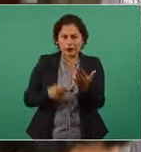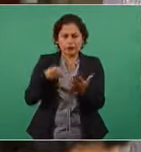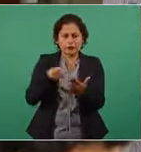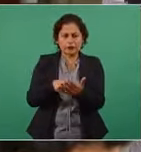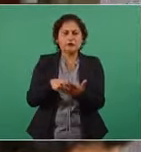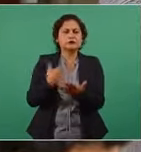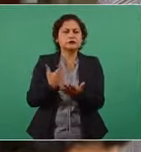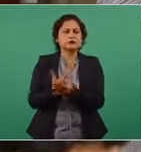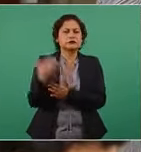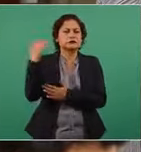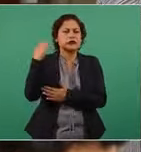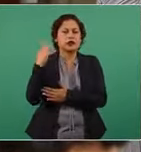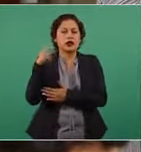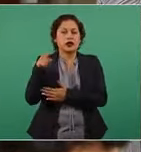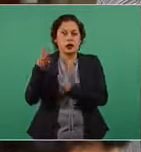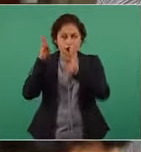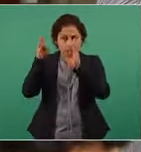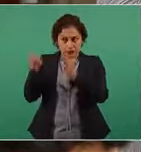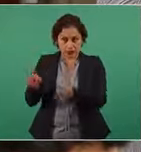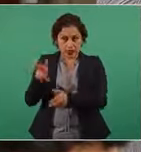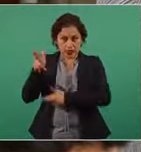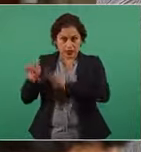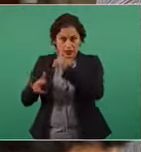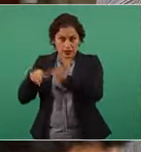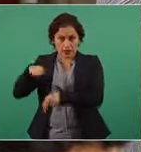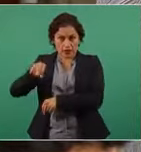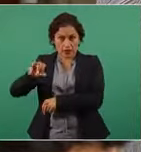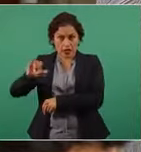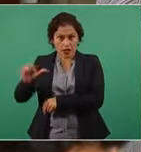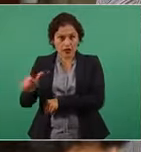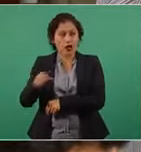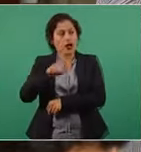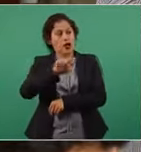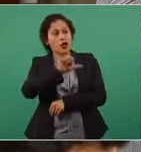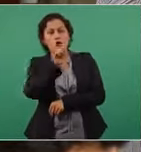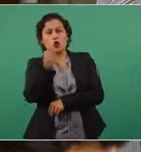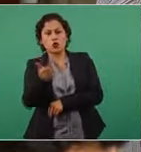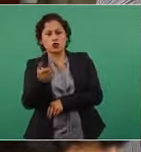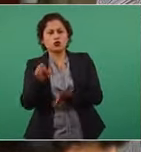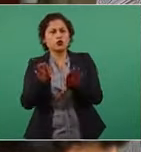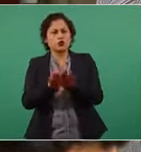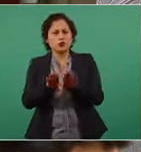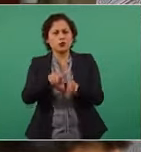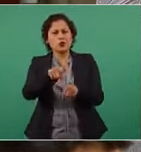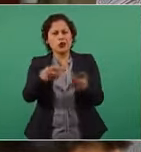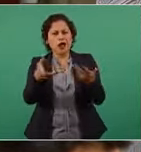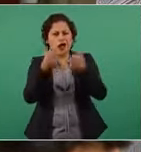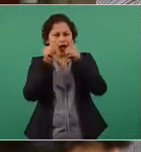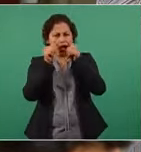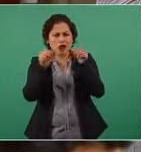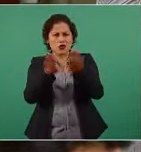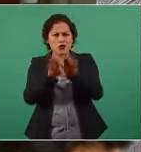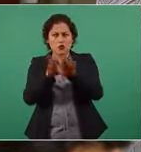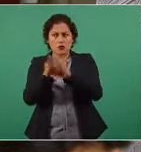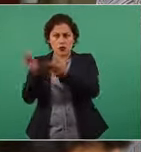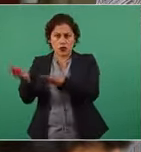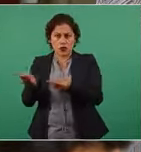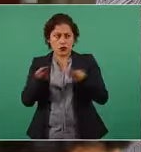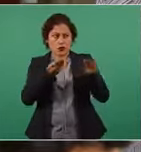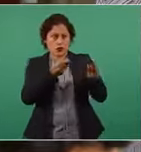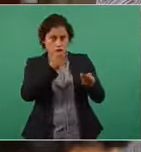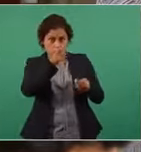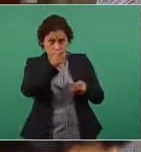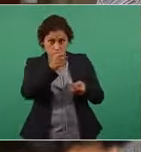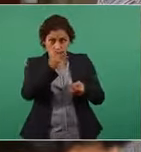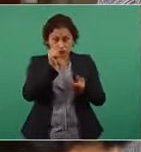obras que estén en construcción? ¿Usted da su visto bueno, pasan por su mano? ¿Cómo se puede asegurar o quién está